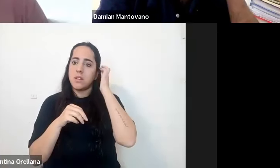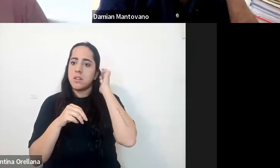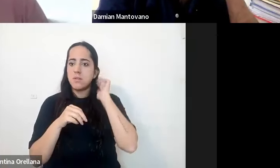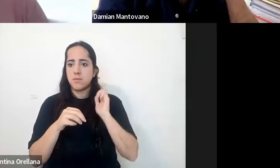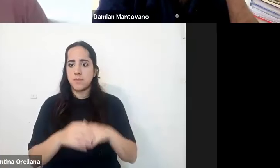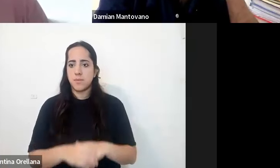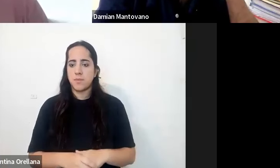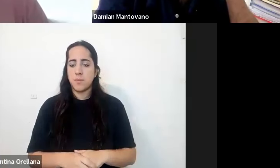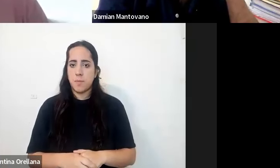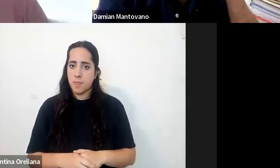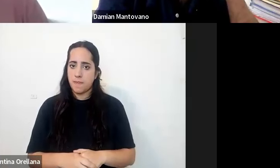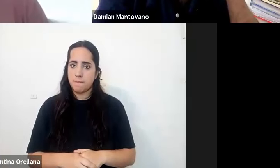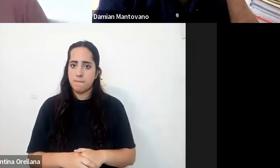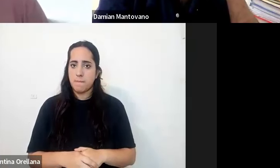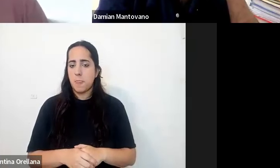es lo mismo que